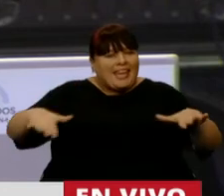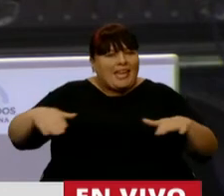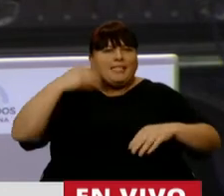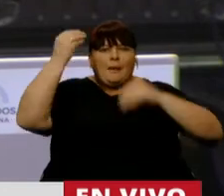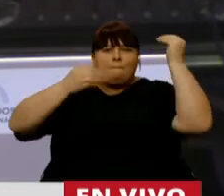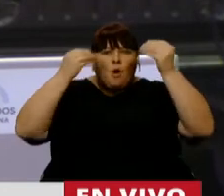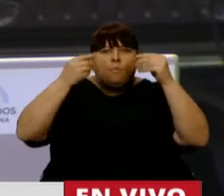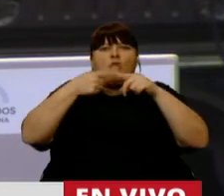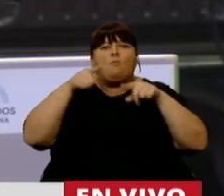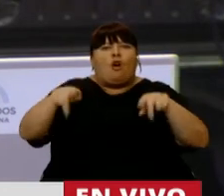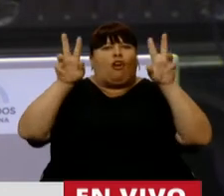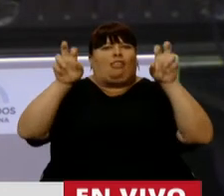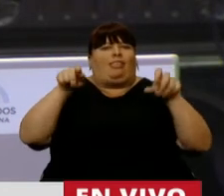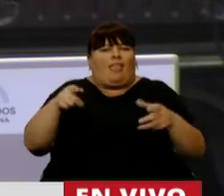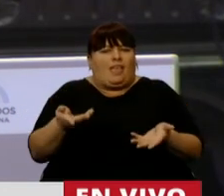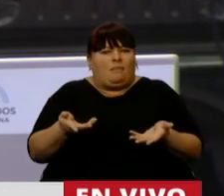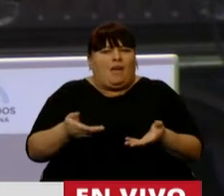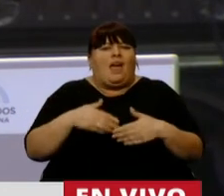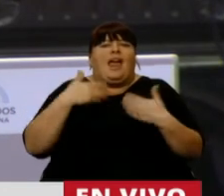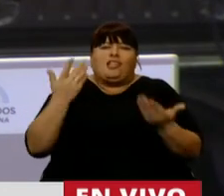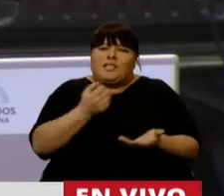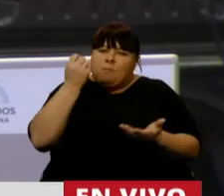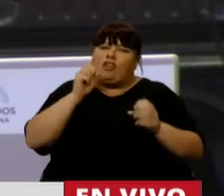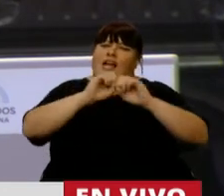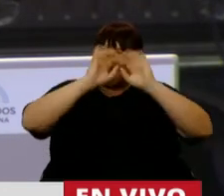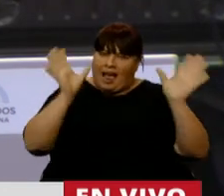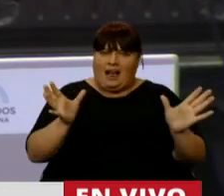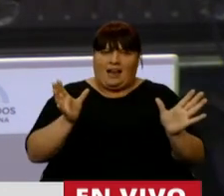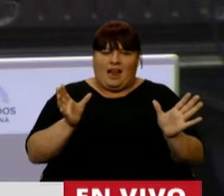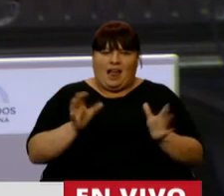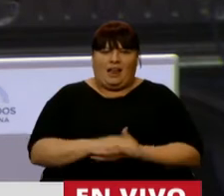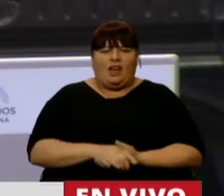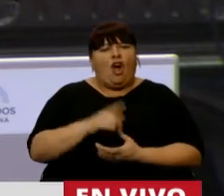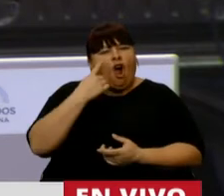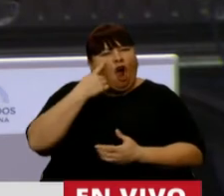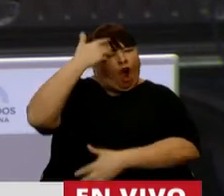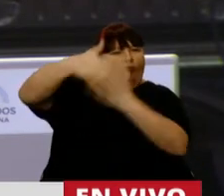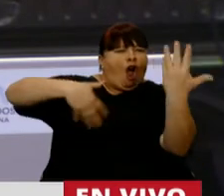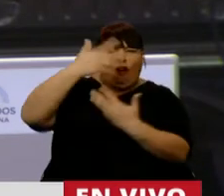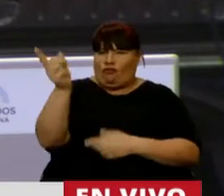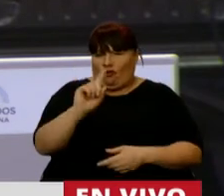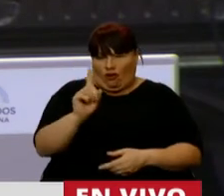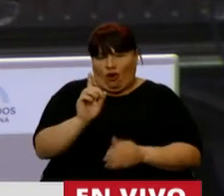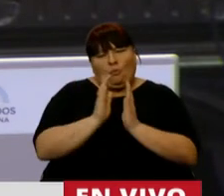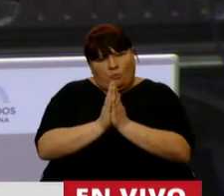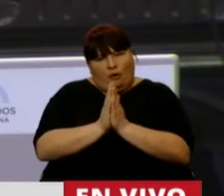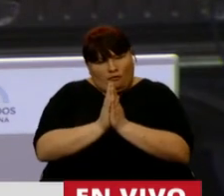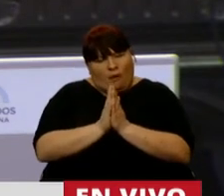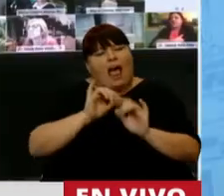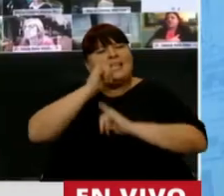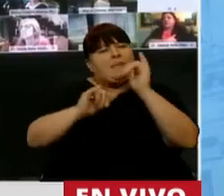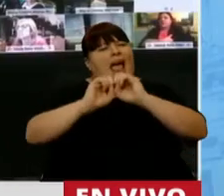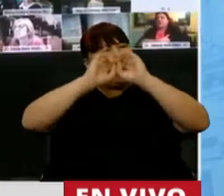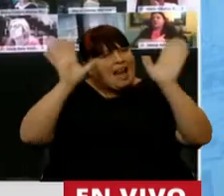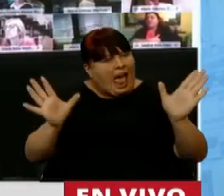preocupadas por este tema. Entonces vale la pena aclararlo. No confundamos, por favor seamos